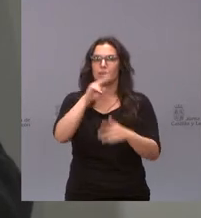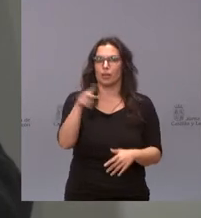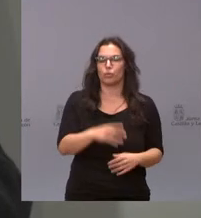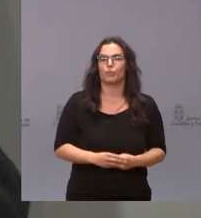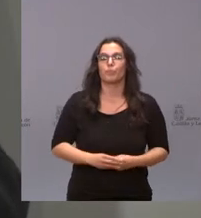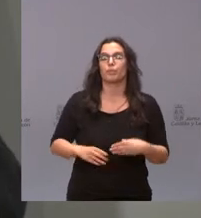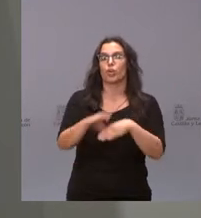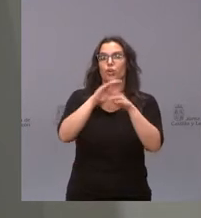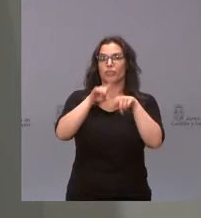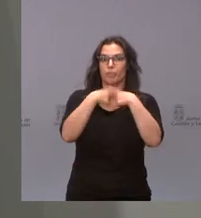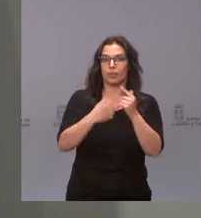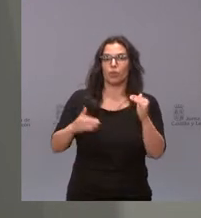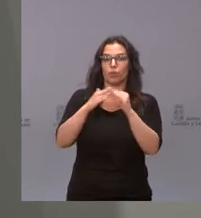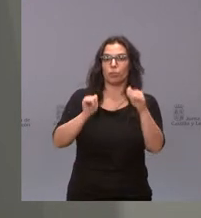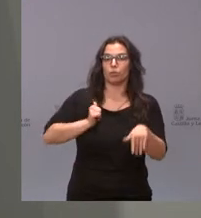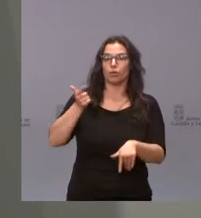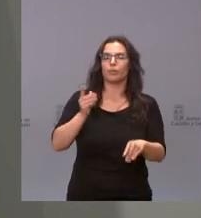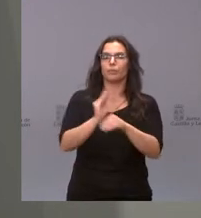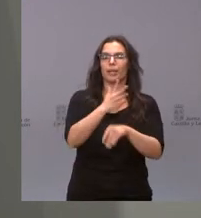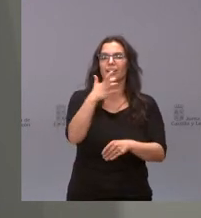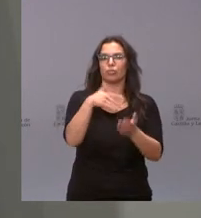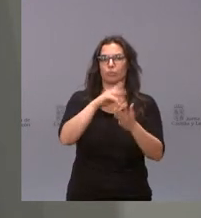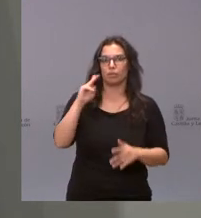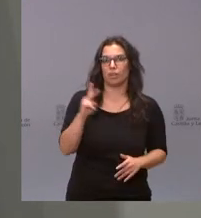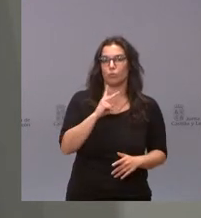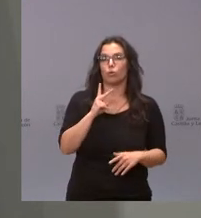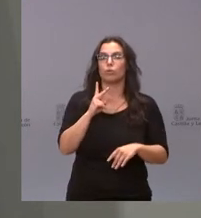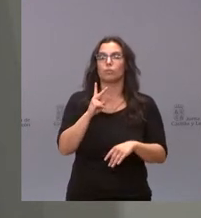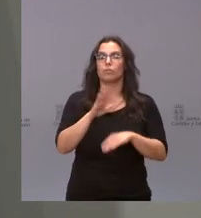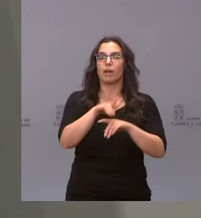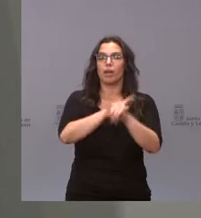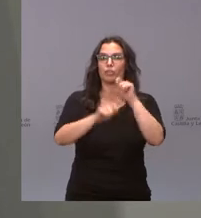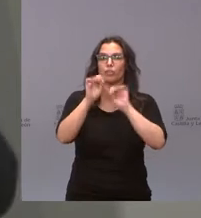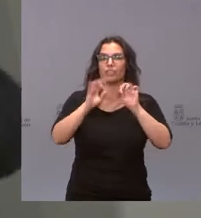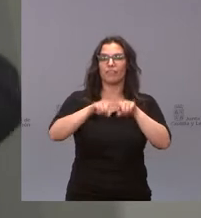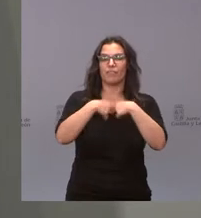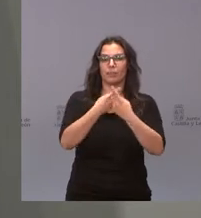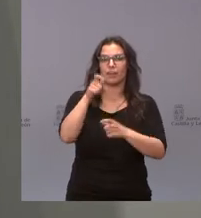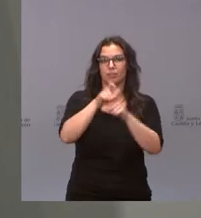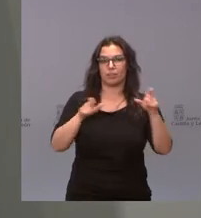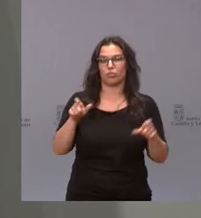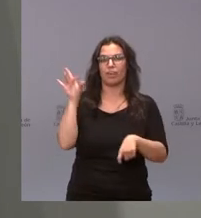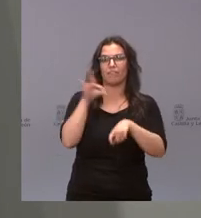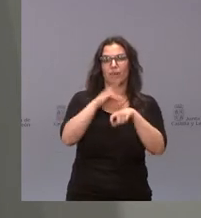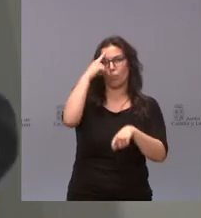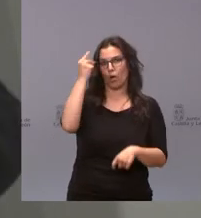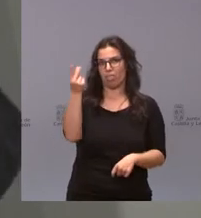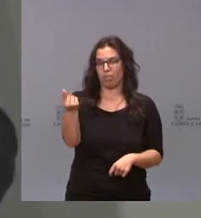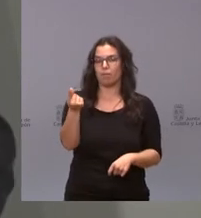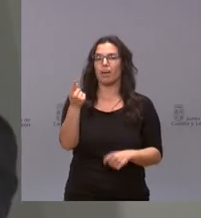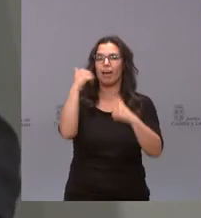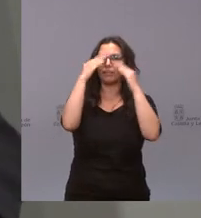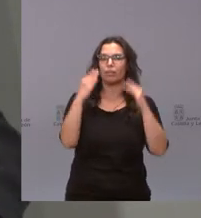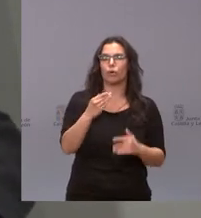Familia, Igualdad de Oportunidades, destina 500.000 euros para las asociaciones familiares de enfermos de Alzheimer, que entienden a más de 4